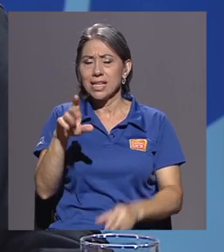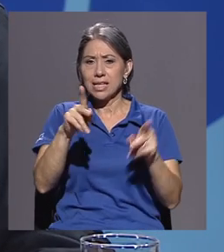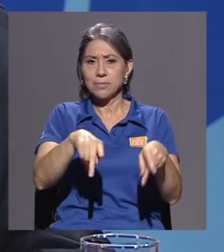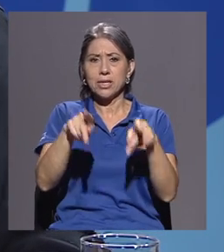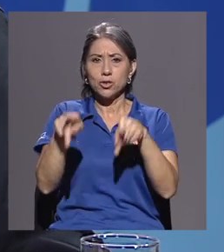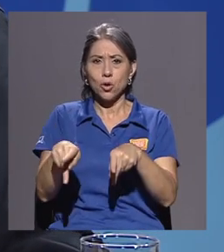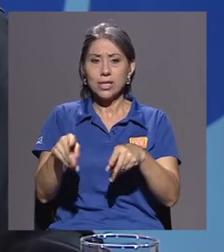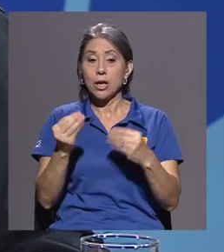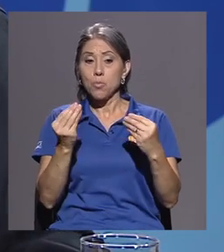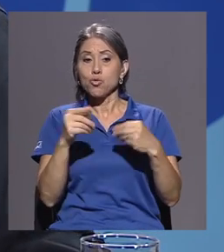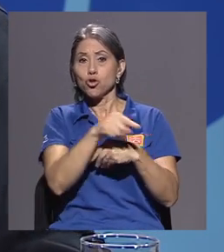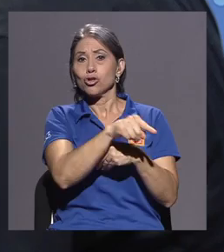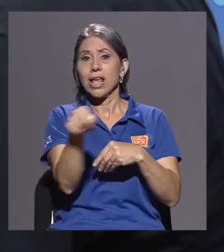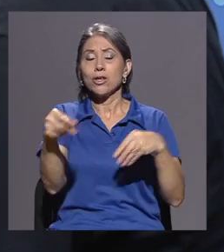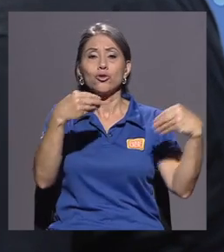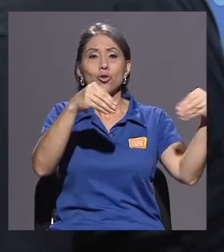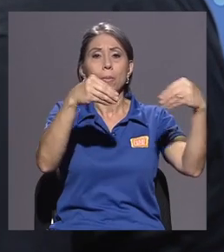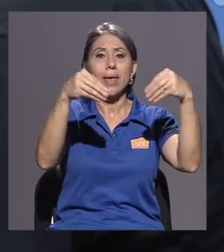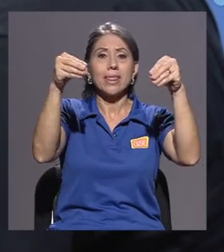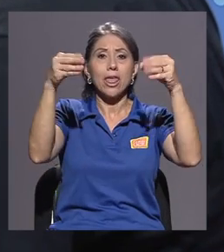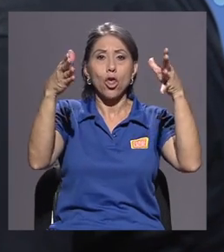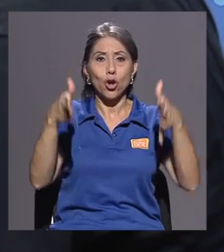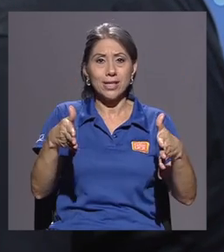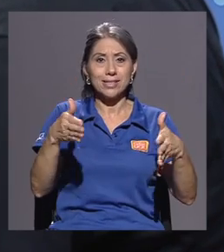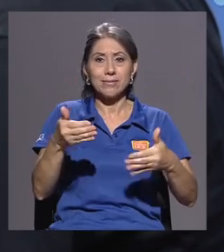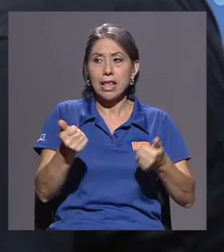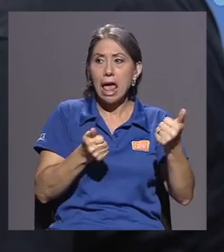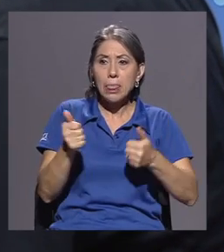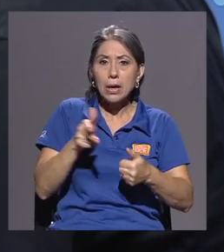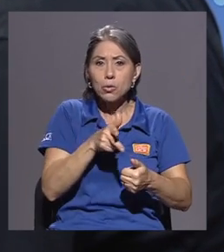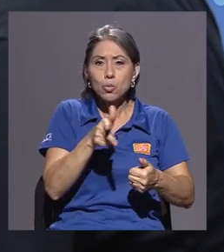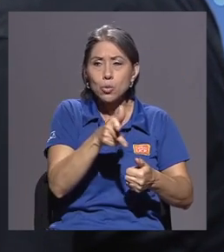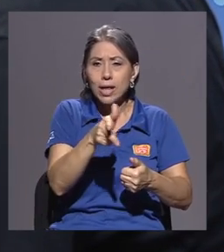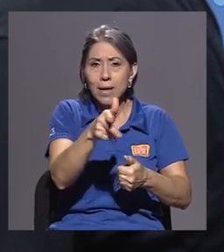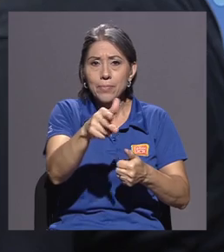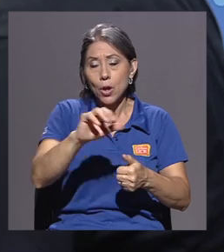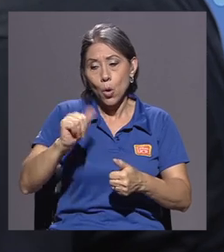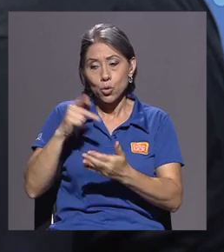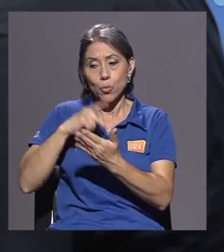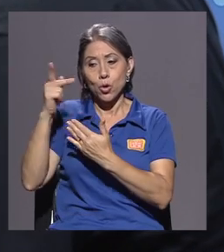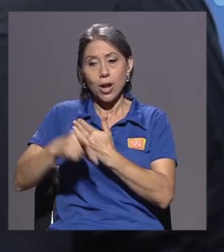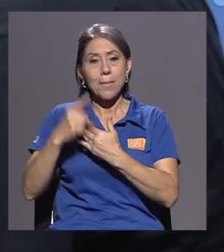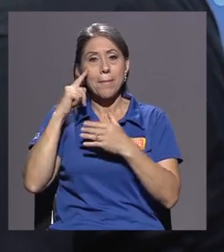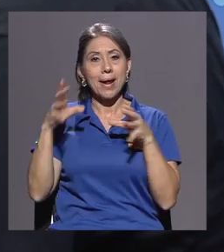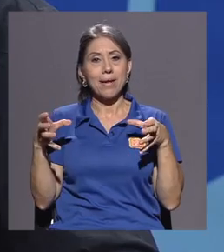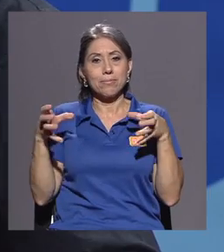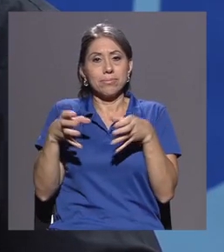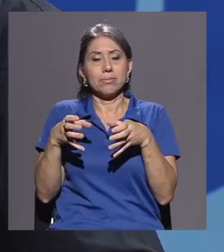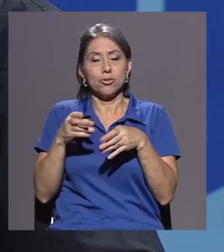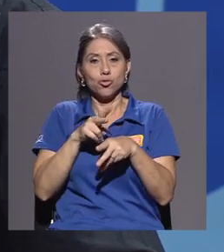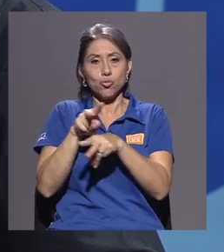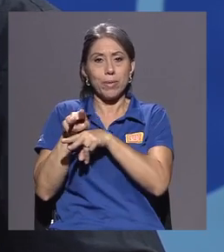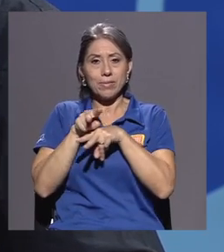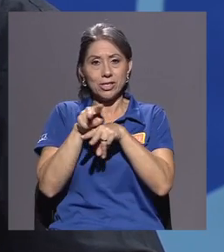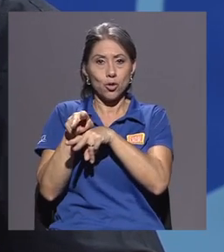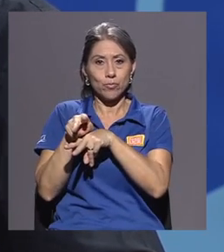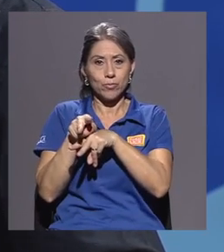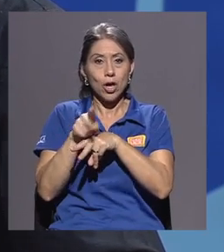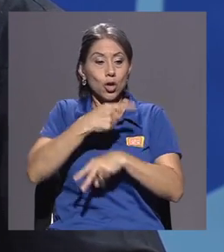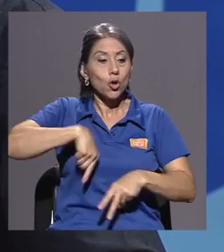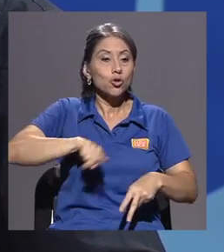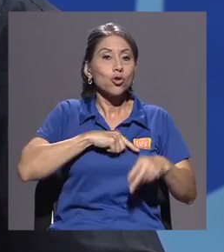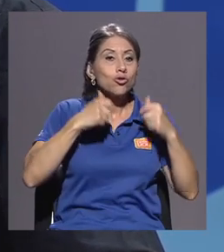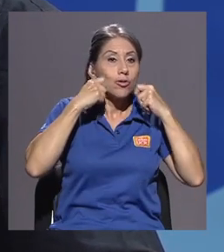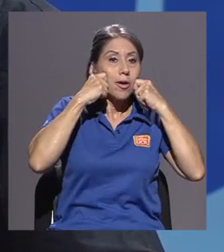ellos son vendedores de ruta y el otro programa va dirigido al equipo de supervisión. Vamos a estar trabajando de manera presencial